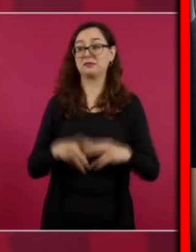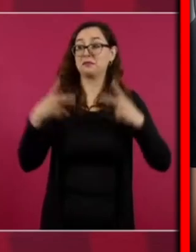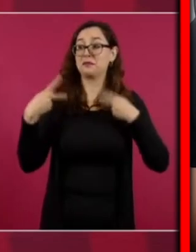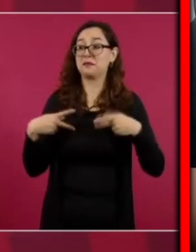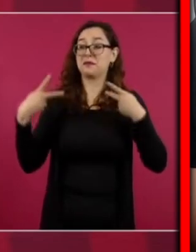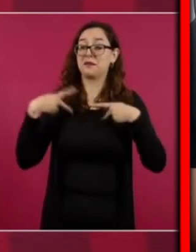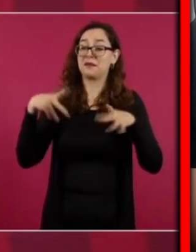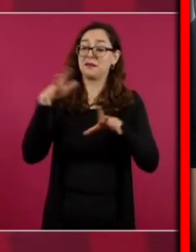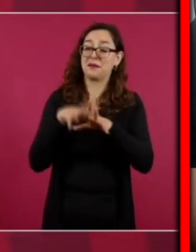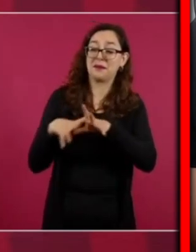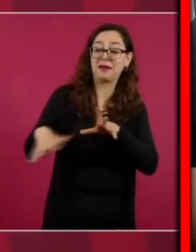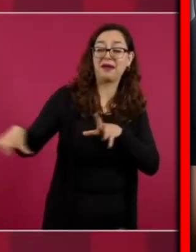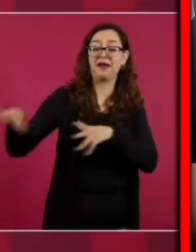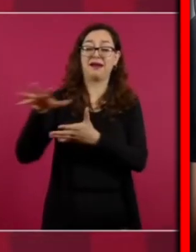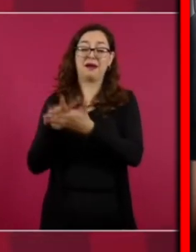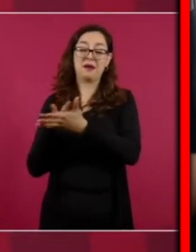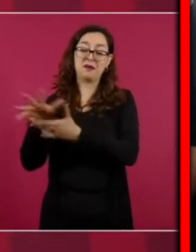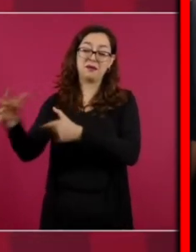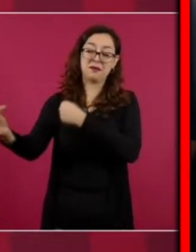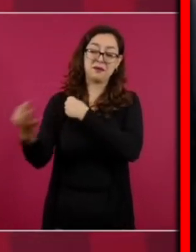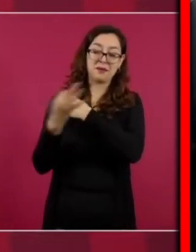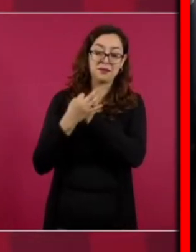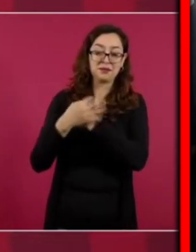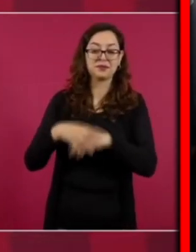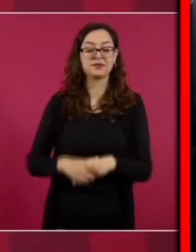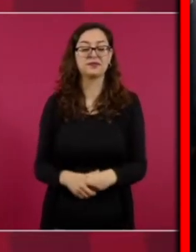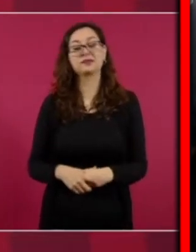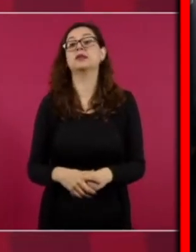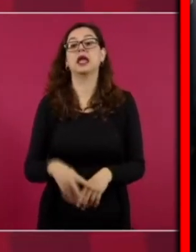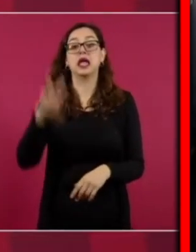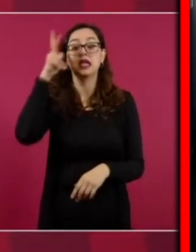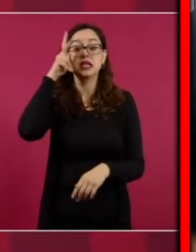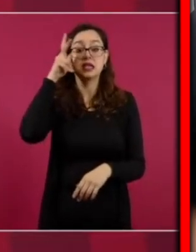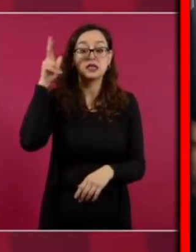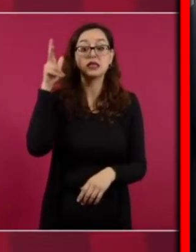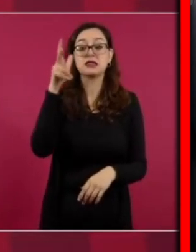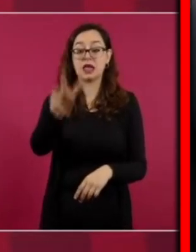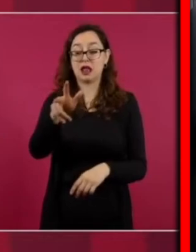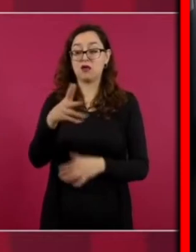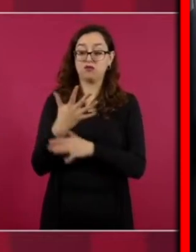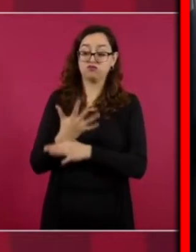Hidalgo decía el pueblo que quiere ser libre lo será